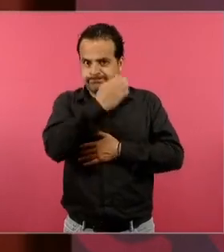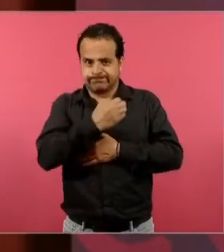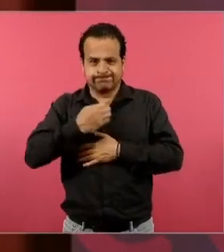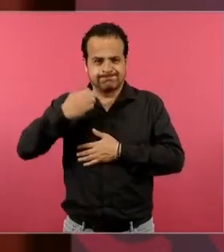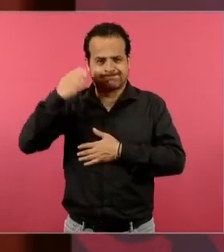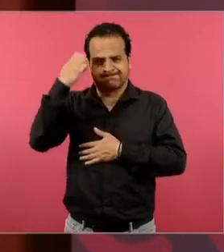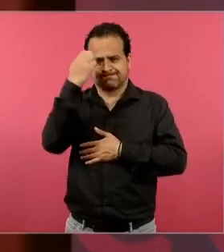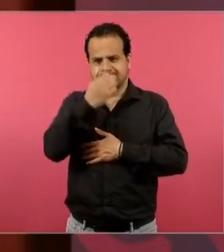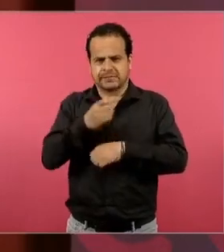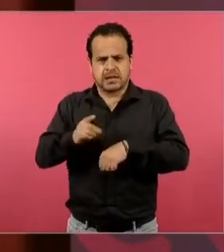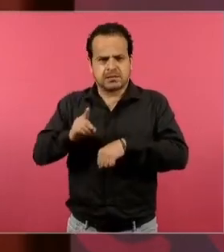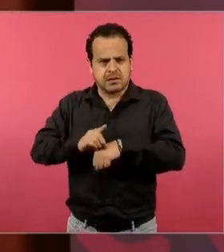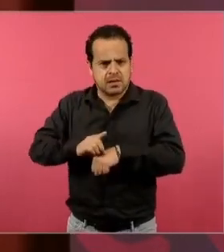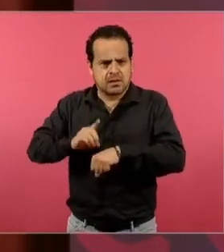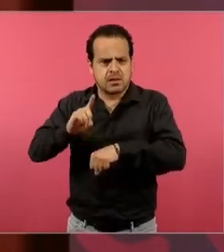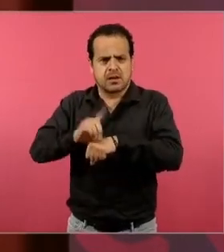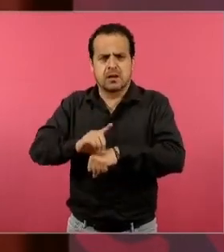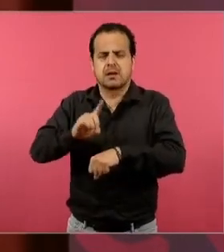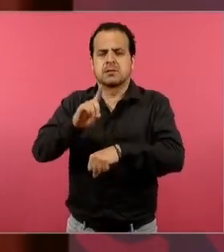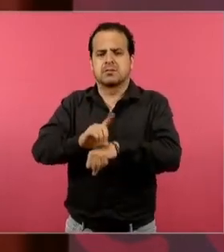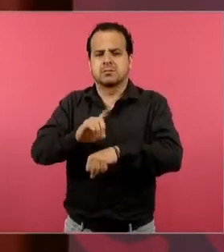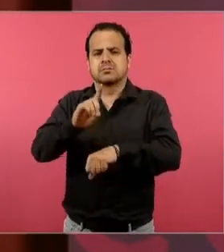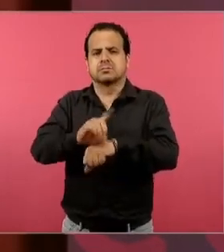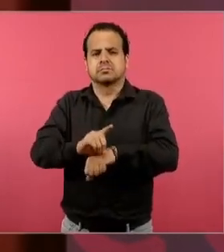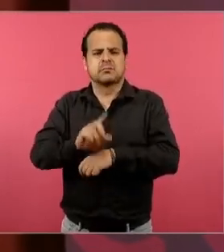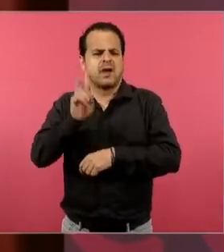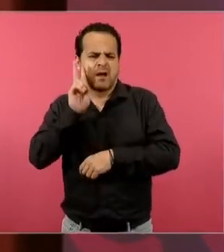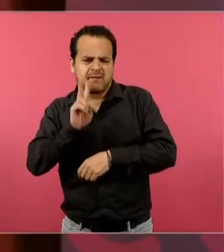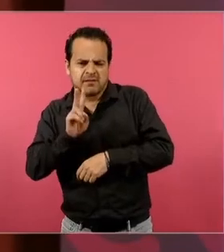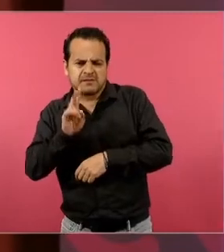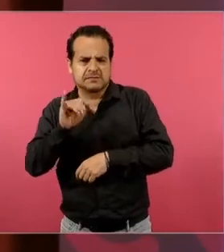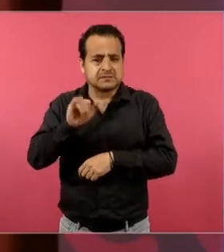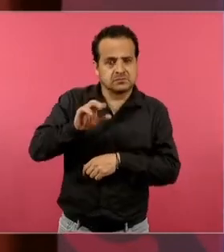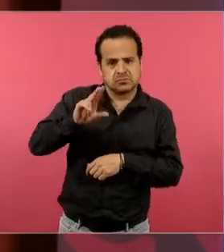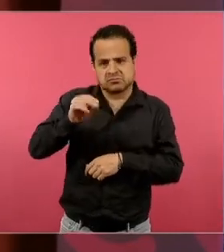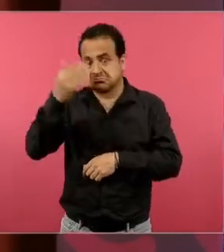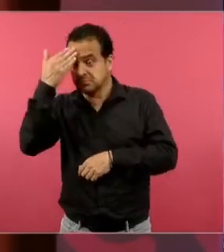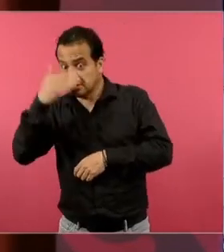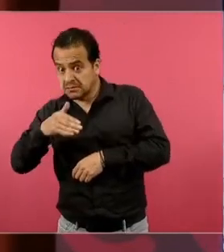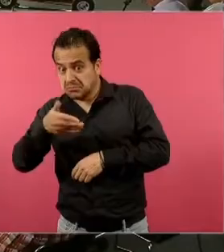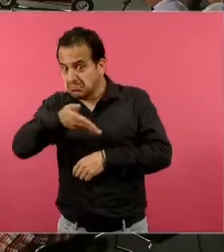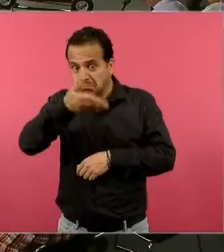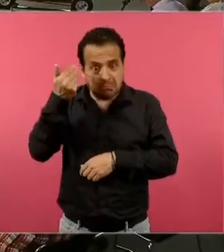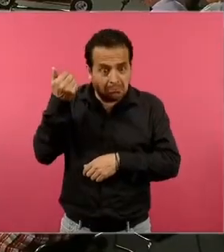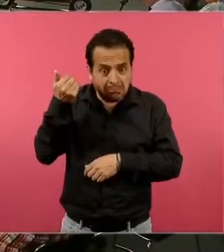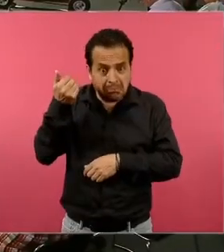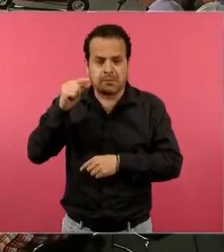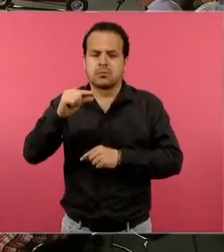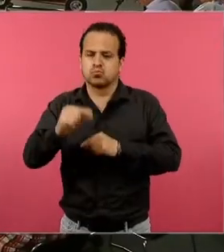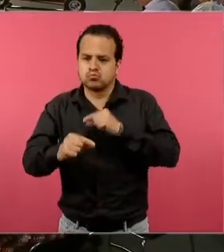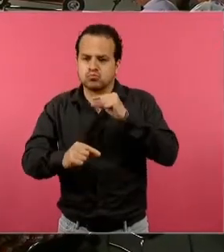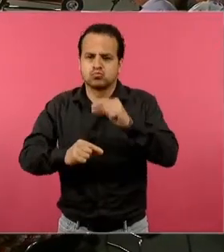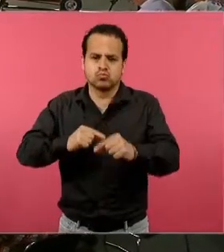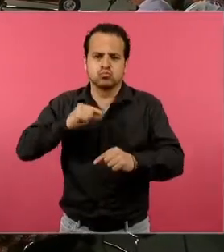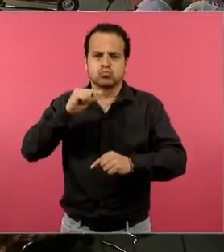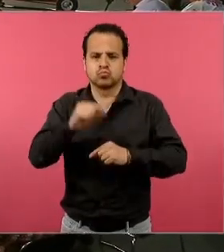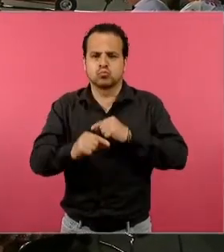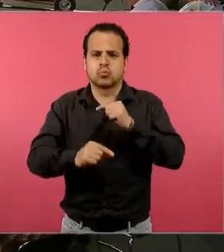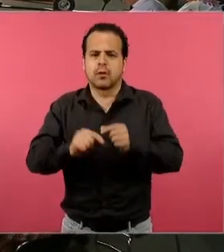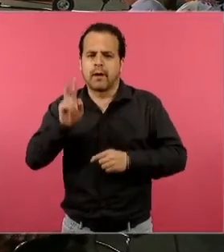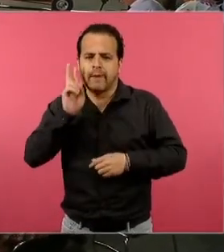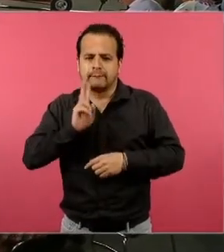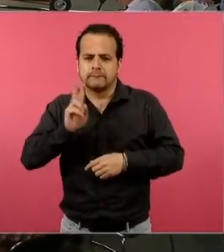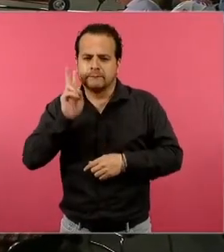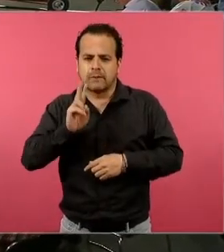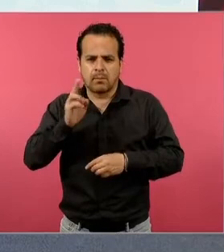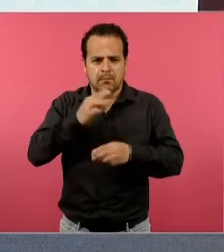paso por paso durante la experimentación y las experiencias logradas por los pequeños y los productos que se recuperan en cada uno de estos,